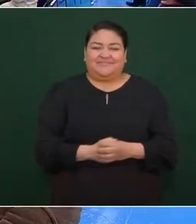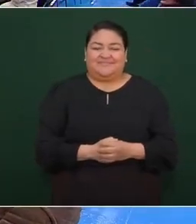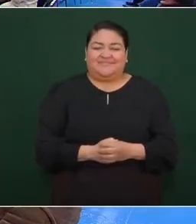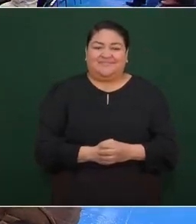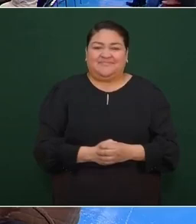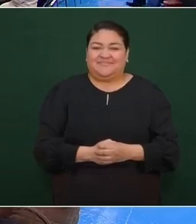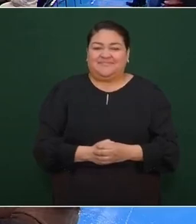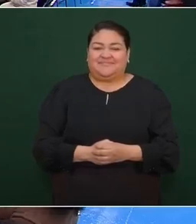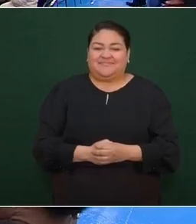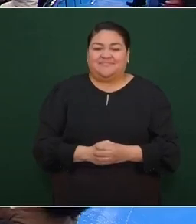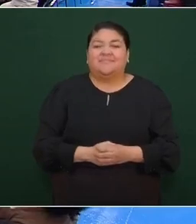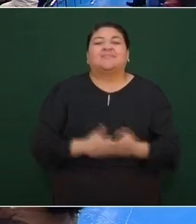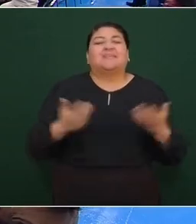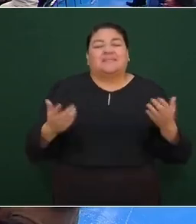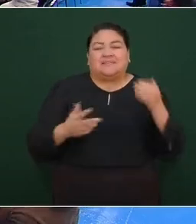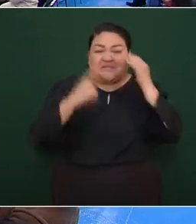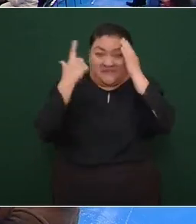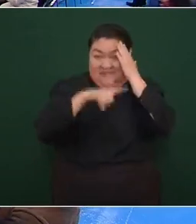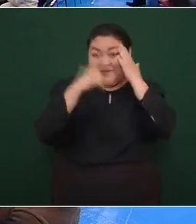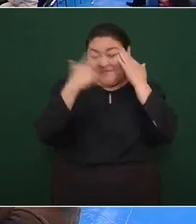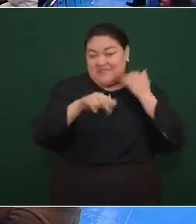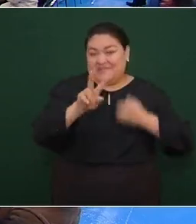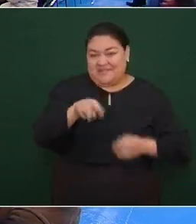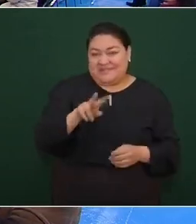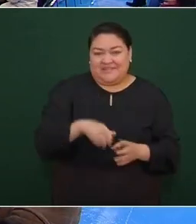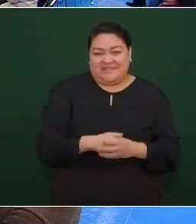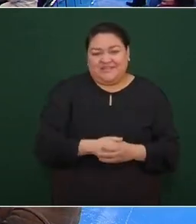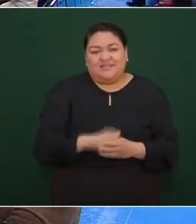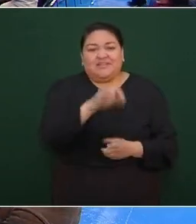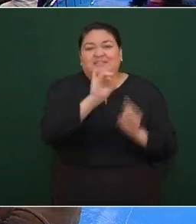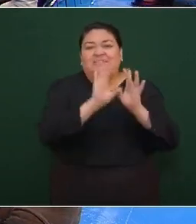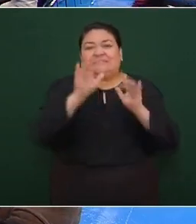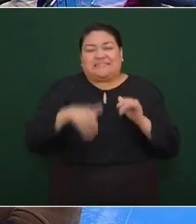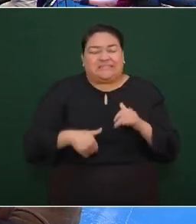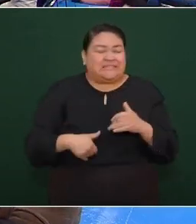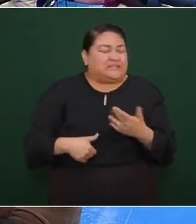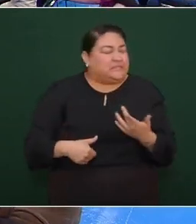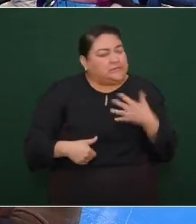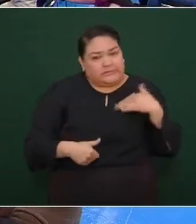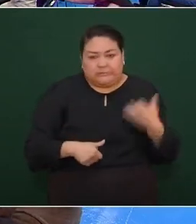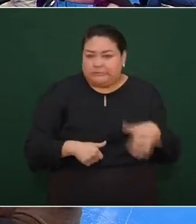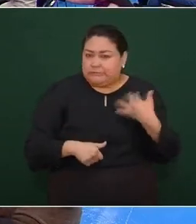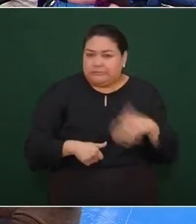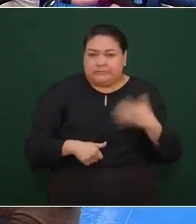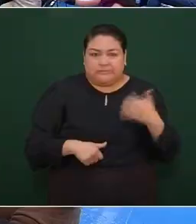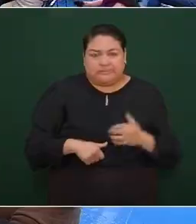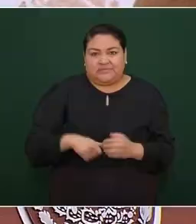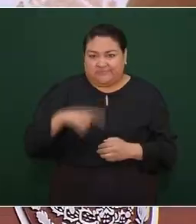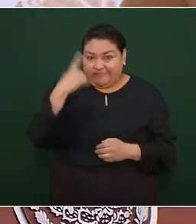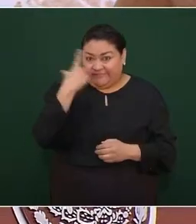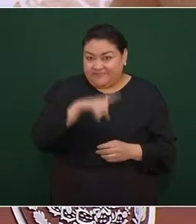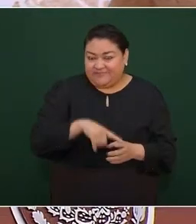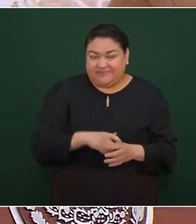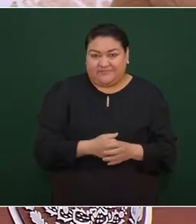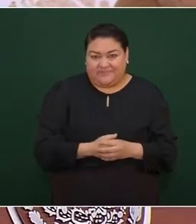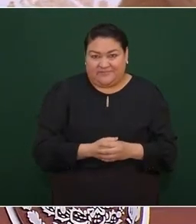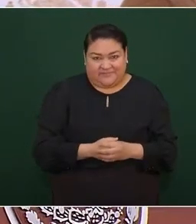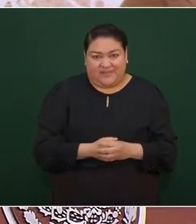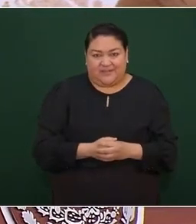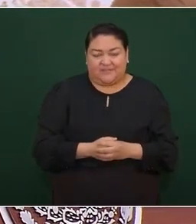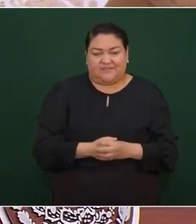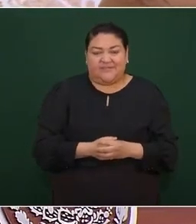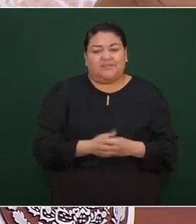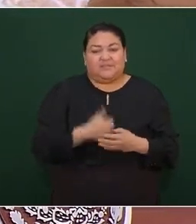muy feo muy feo ese accidente este ya